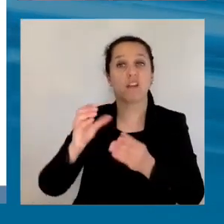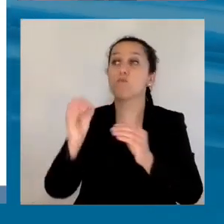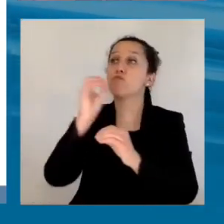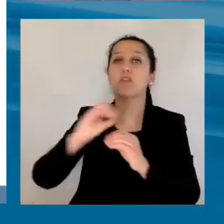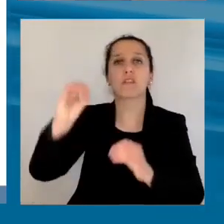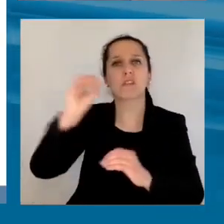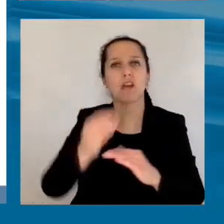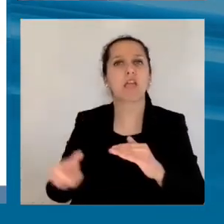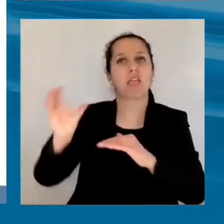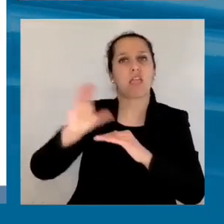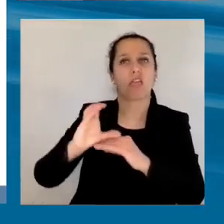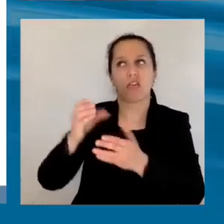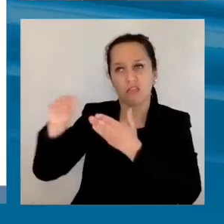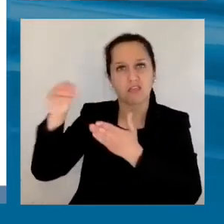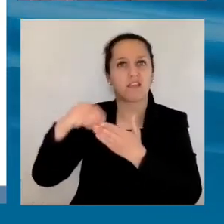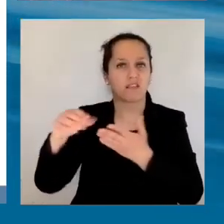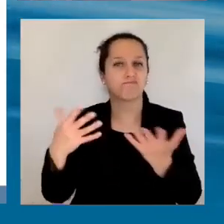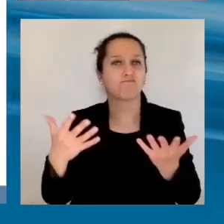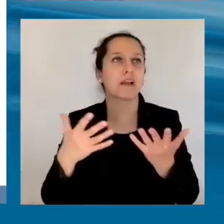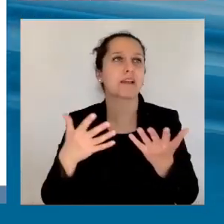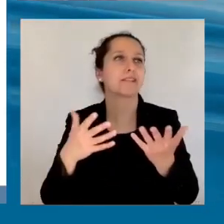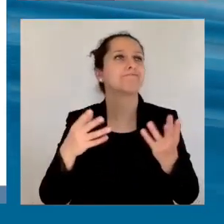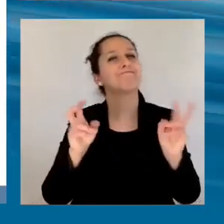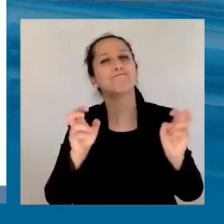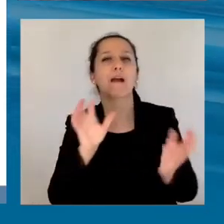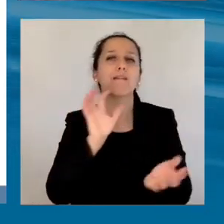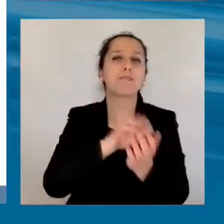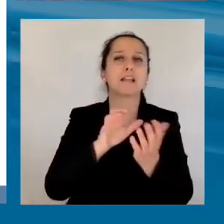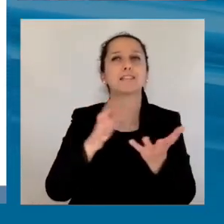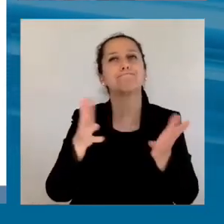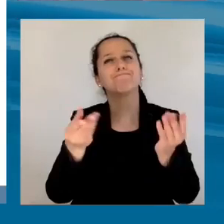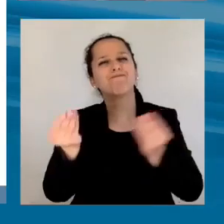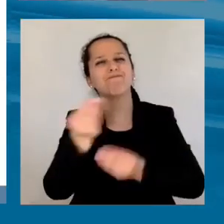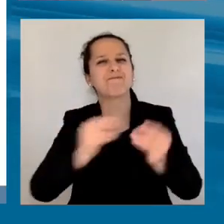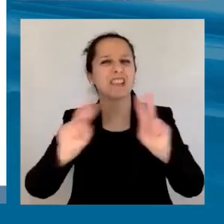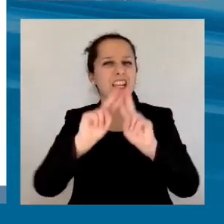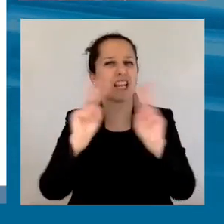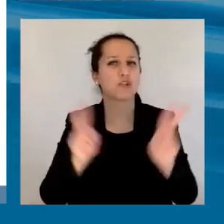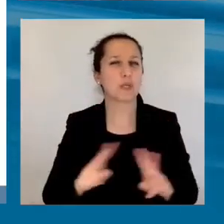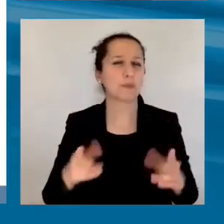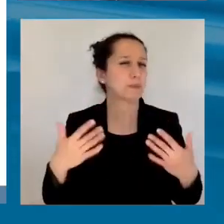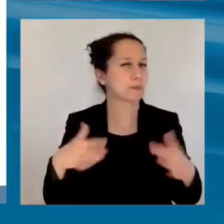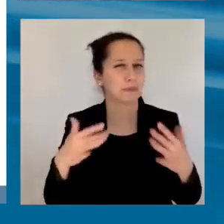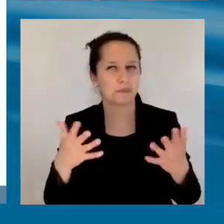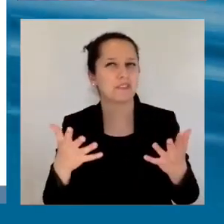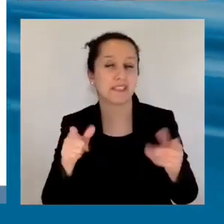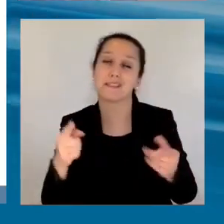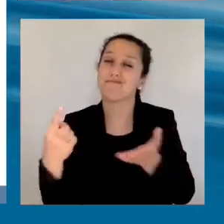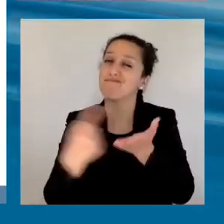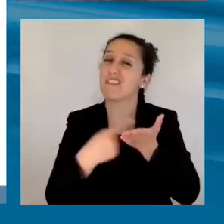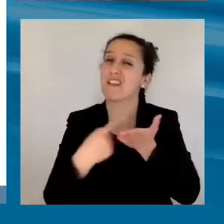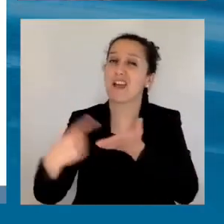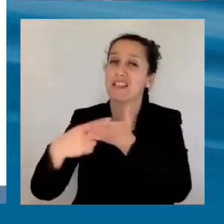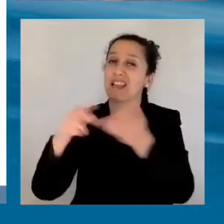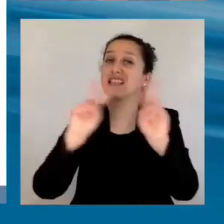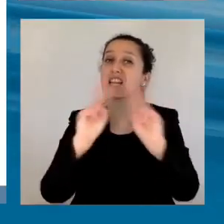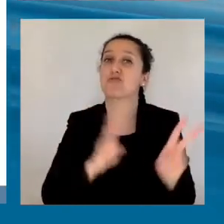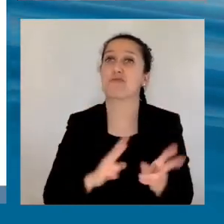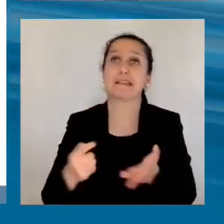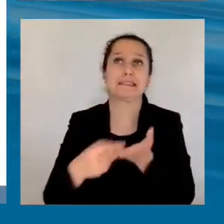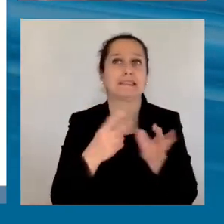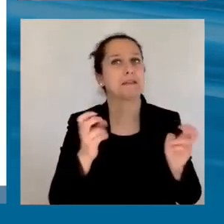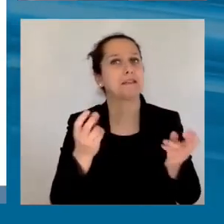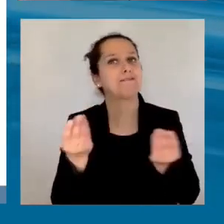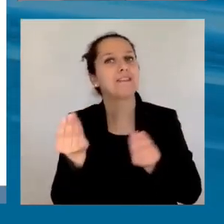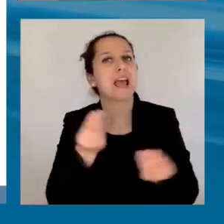el tema de la arquitectura financiera internacional inadecuada que ahora está tan instalada en la conversación internacional. Ahí vemos el tema de